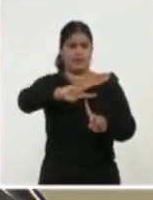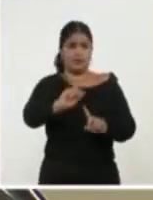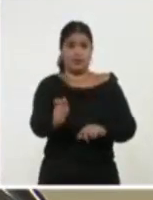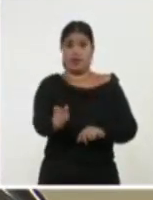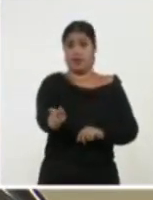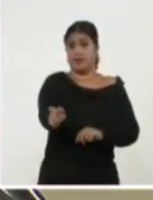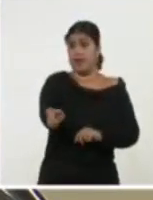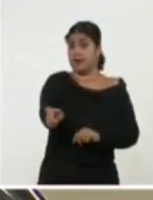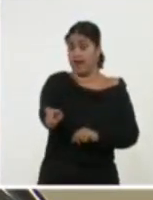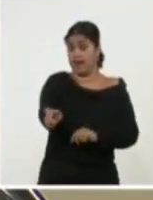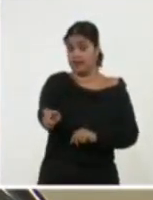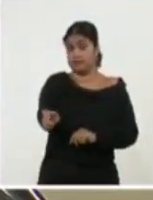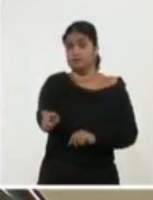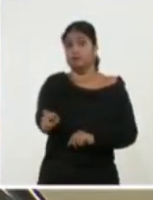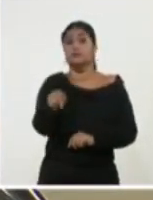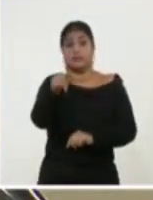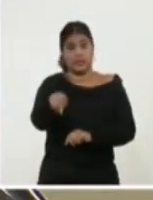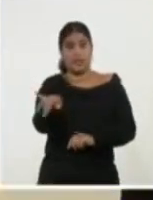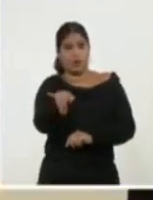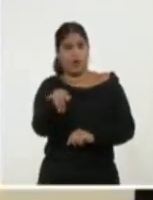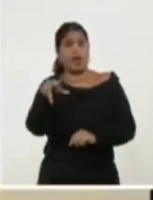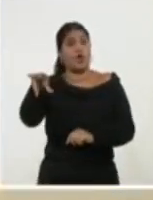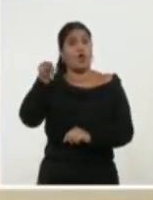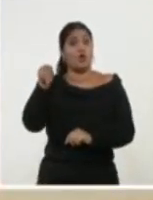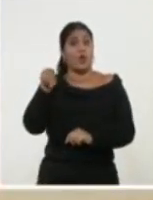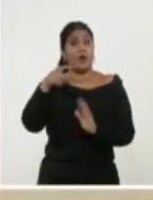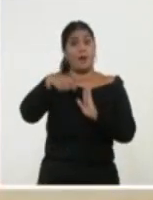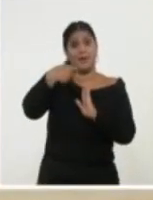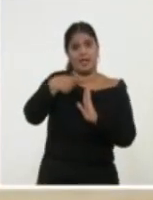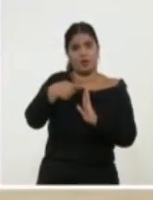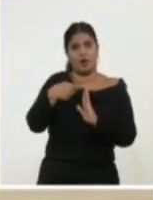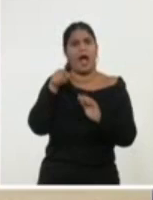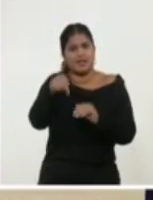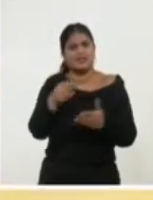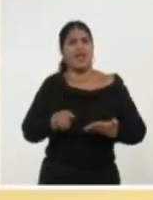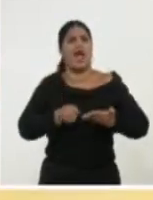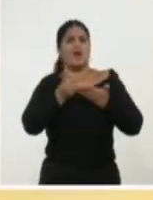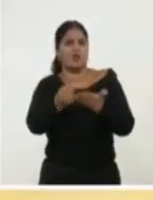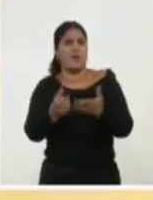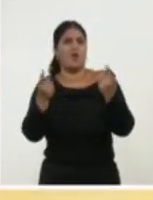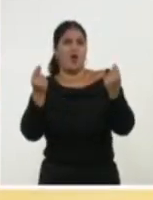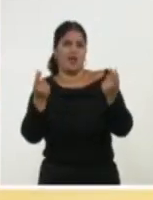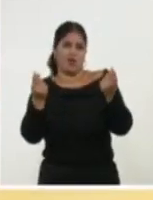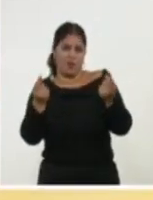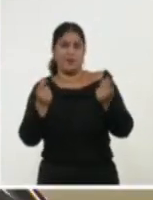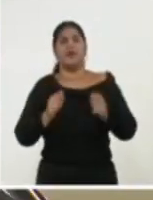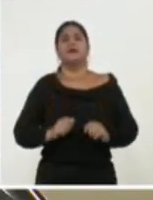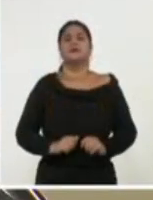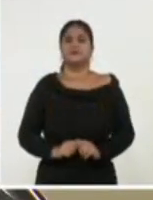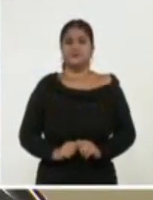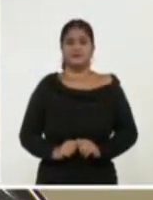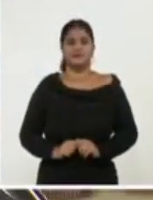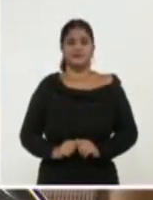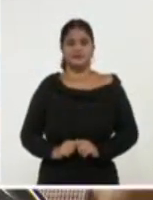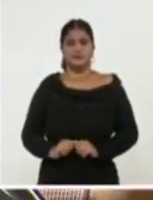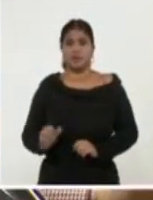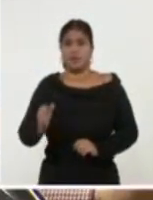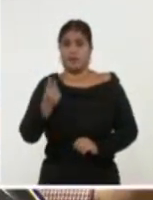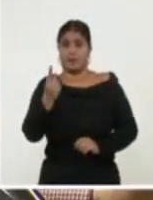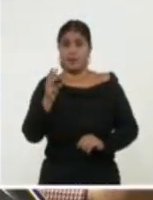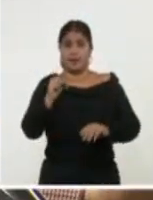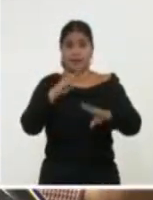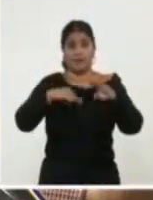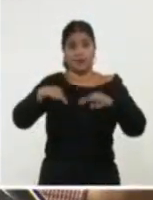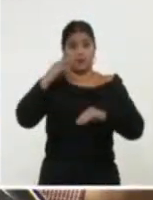dando un paso de avance importante. Sobre el naciente Instituto de Información y Comunicación Social, el primer ministro cubano